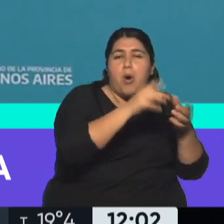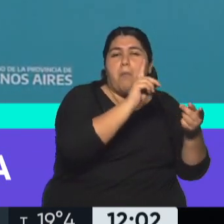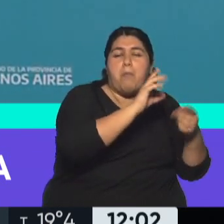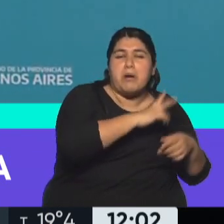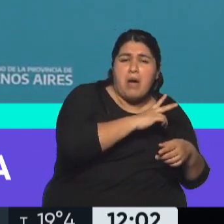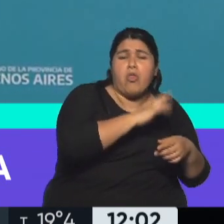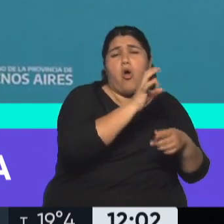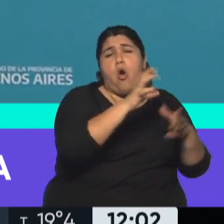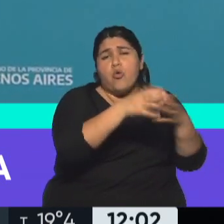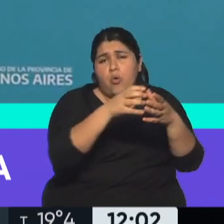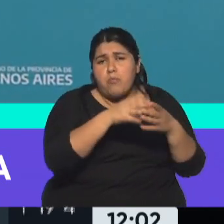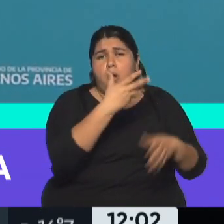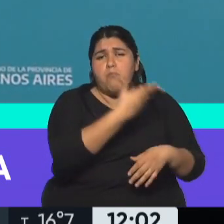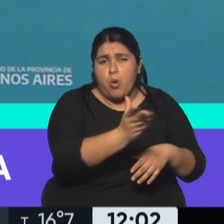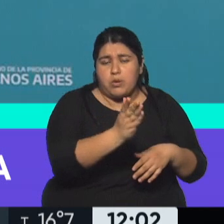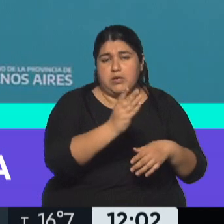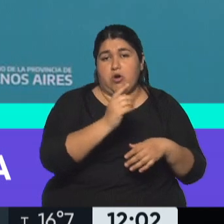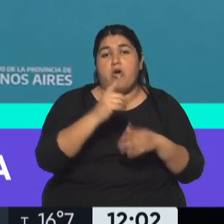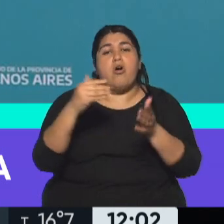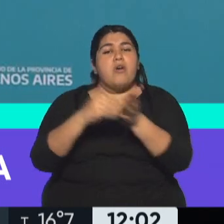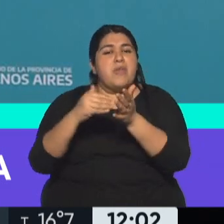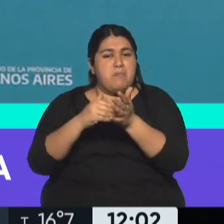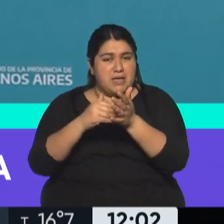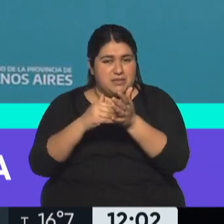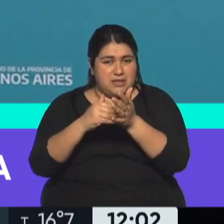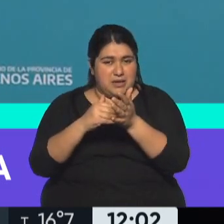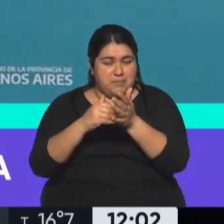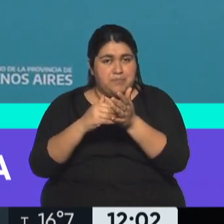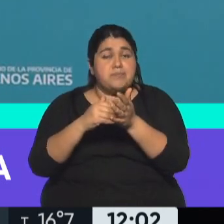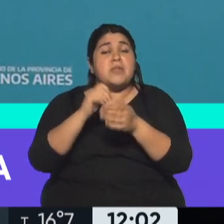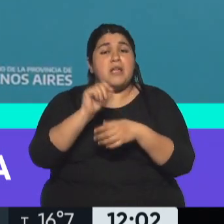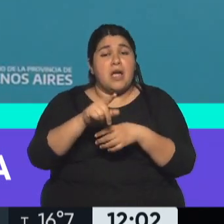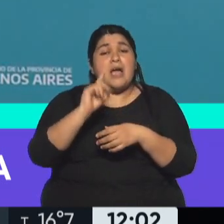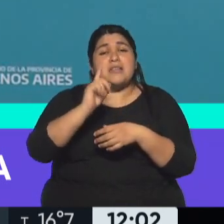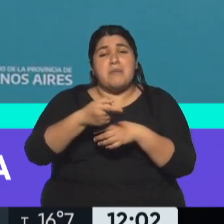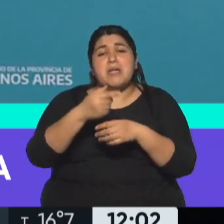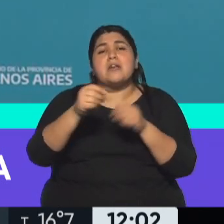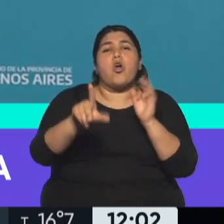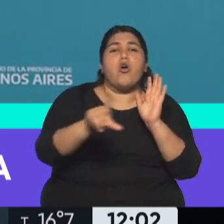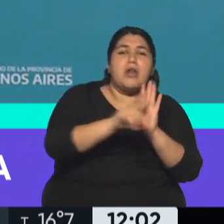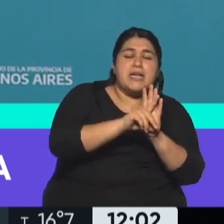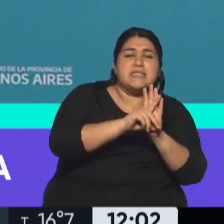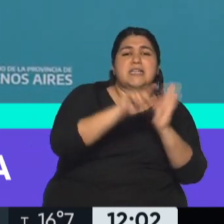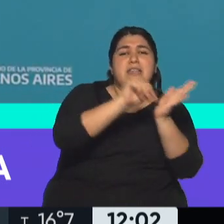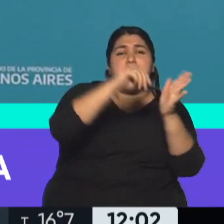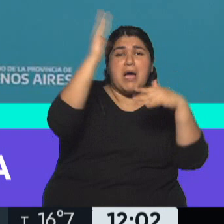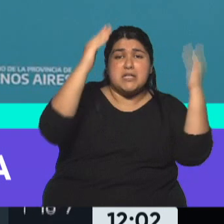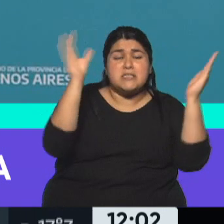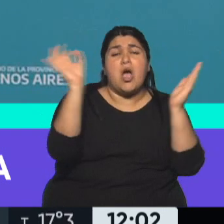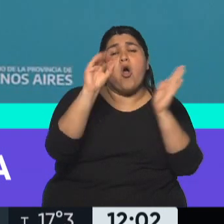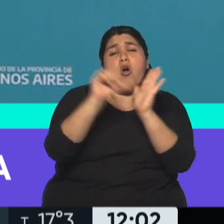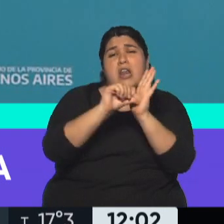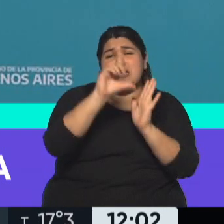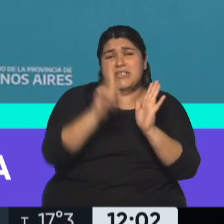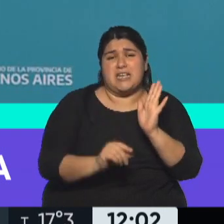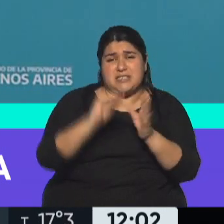pesos. Y de la deuda en dólares, deuda con leyes extranjeras y leyes locales. Es decir que para el que no